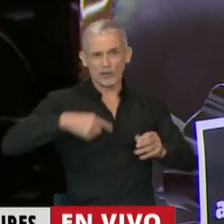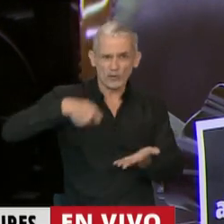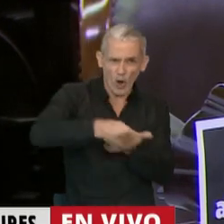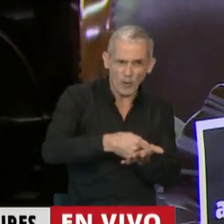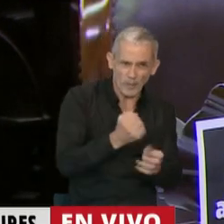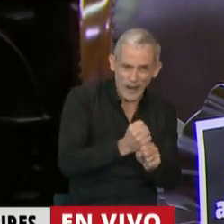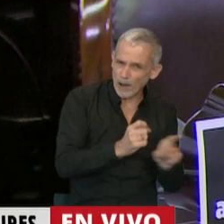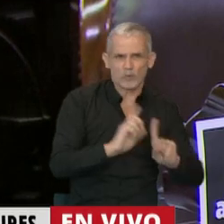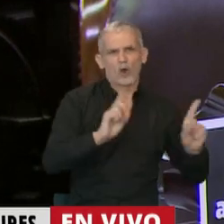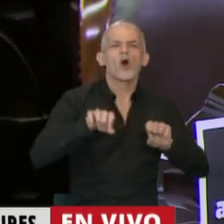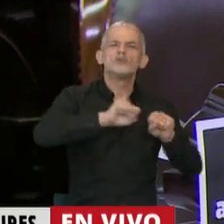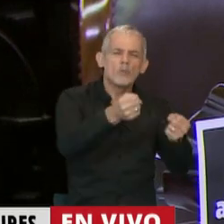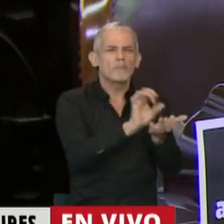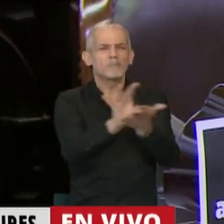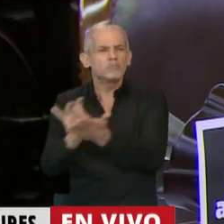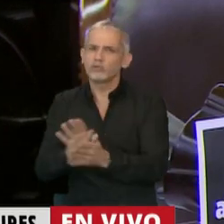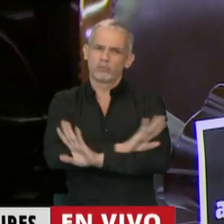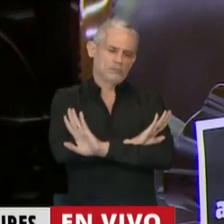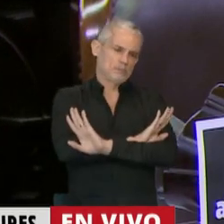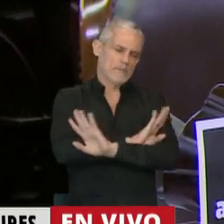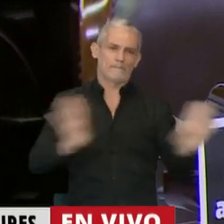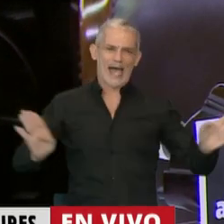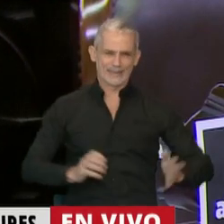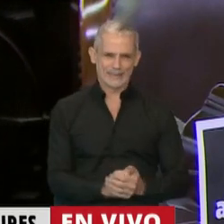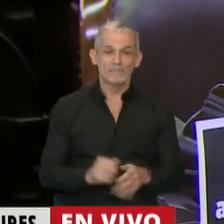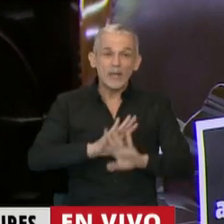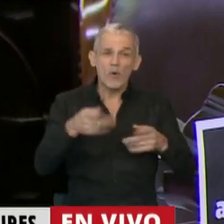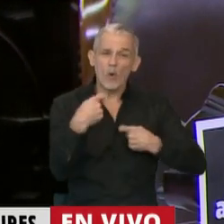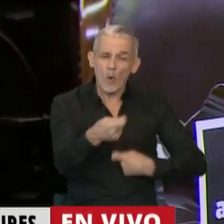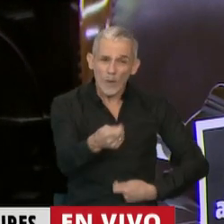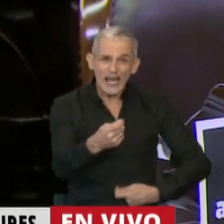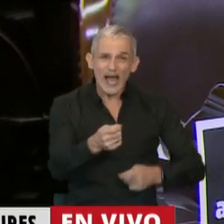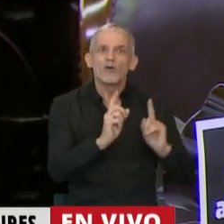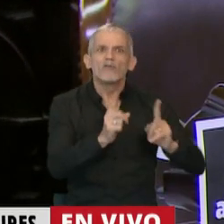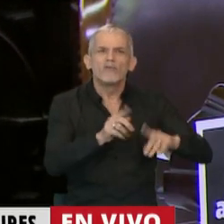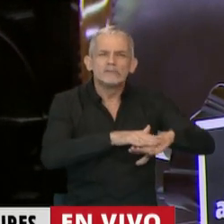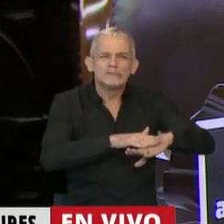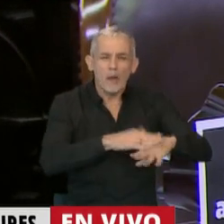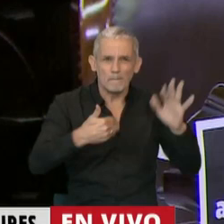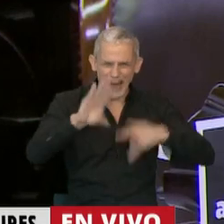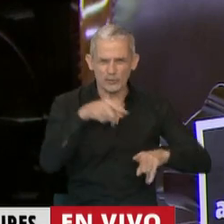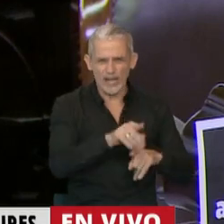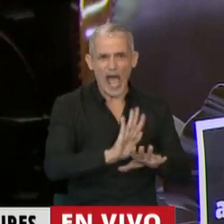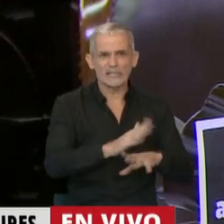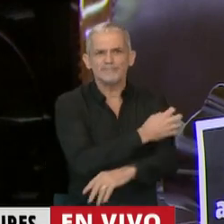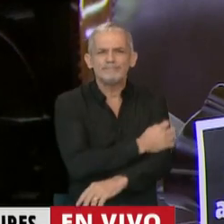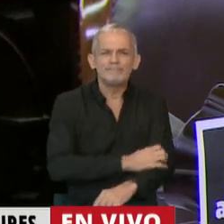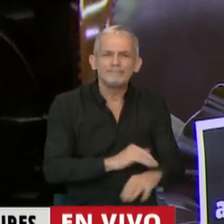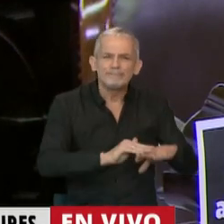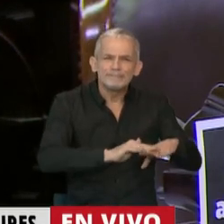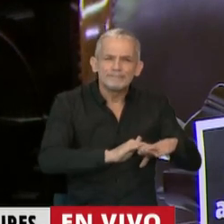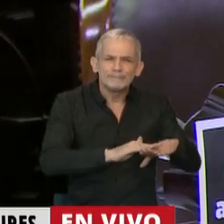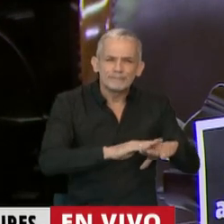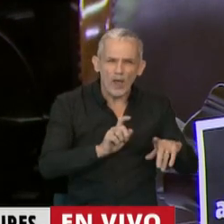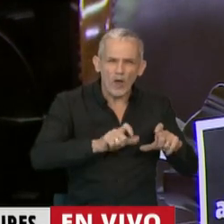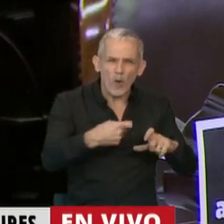basta de despidos y de suspensiones, basta de que los jubilados sigan la enorme mayoría en la miseria que